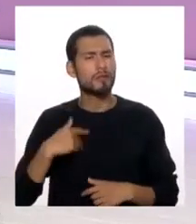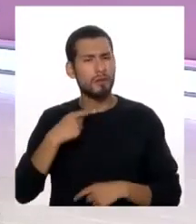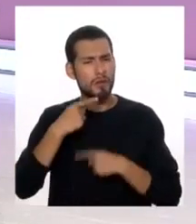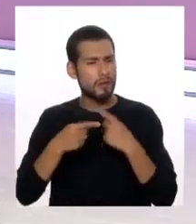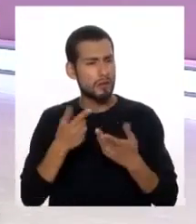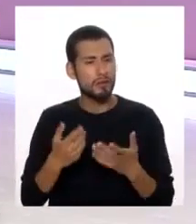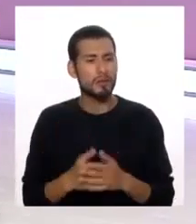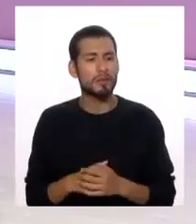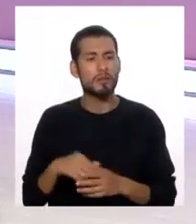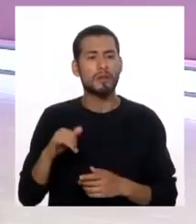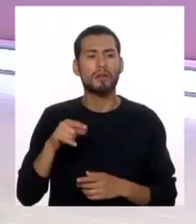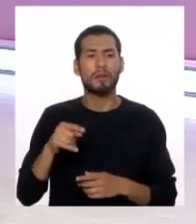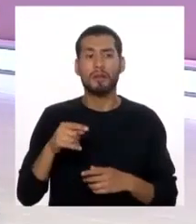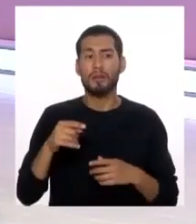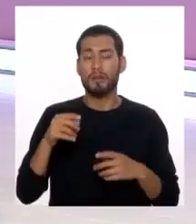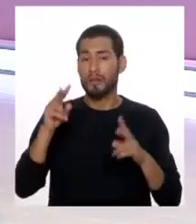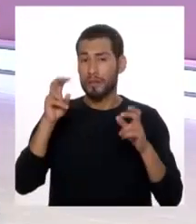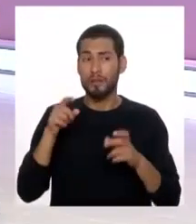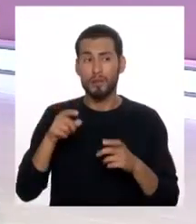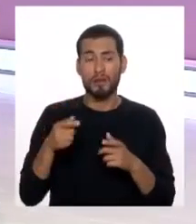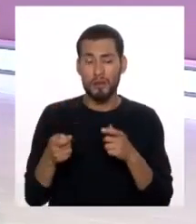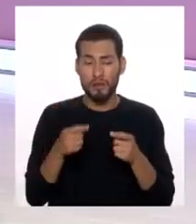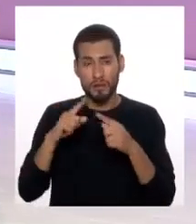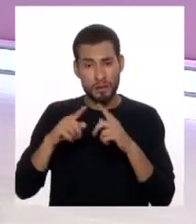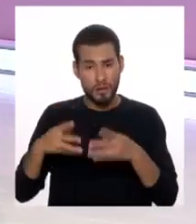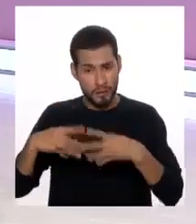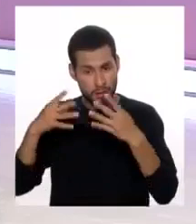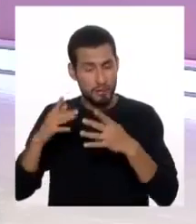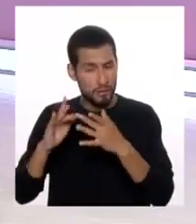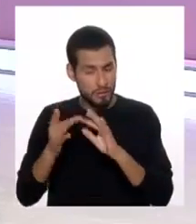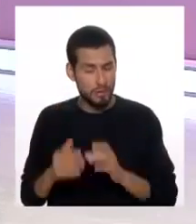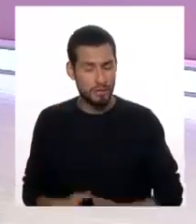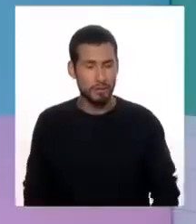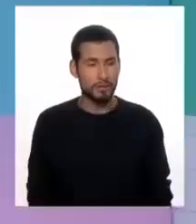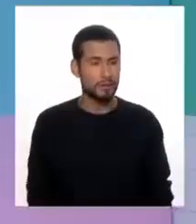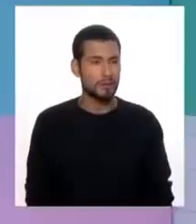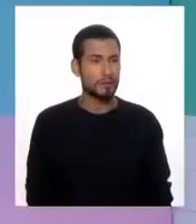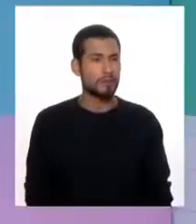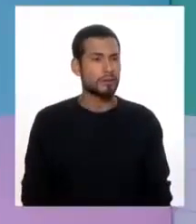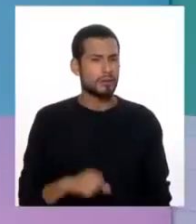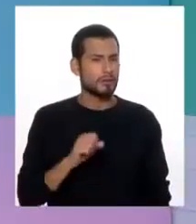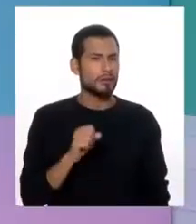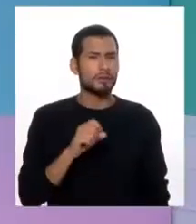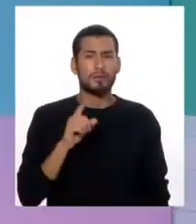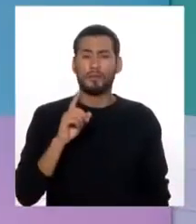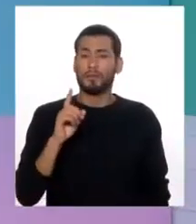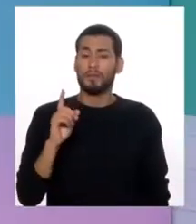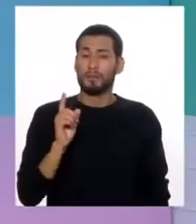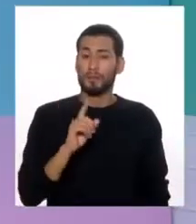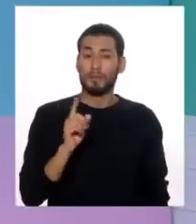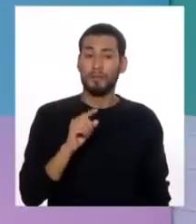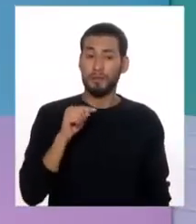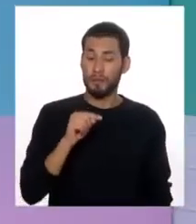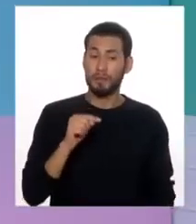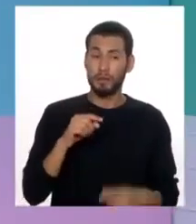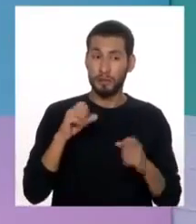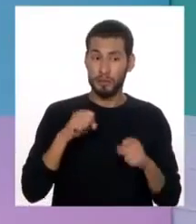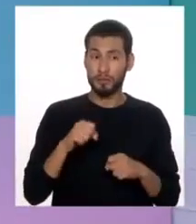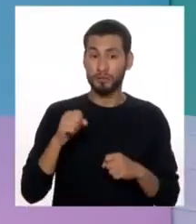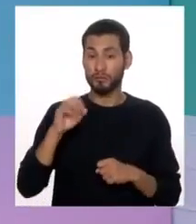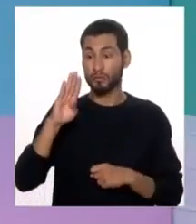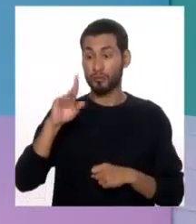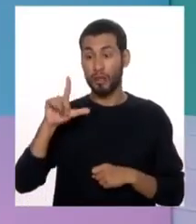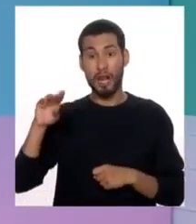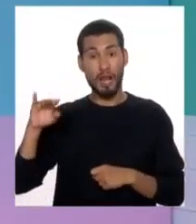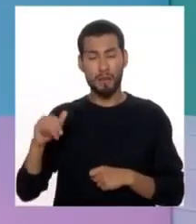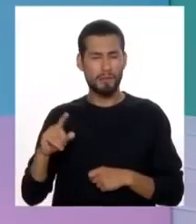Y la otra pregunta que va a hacer es el manejo de las redes sociales. Sí. No tiene, digamos, los criterios para una bulimia,